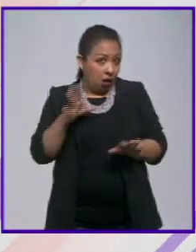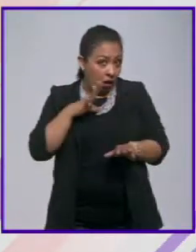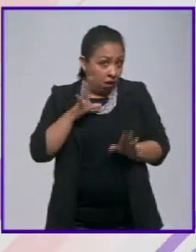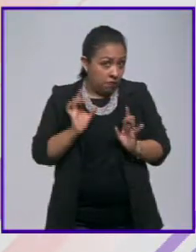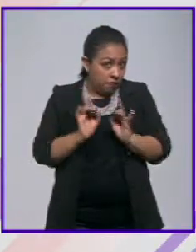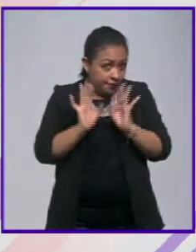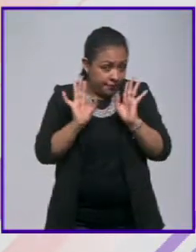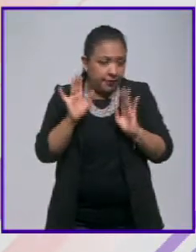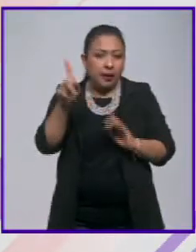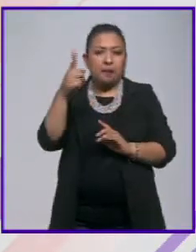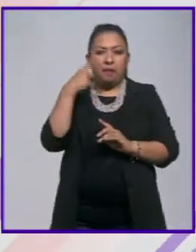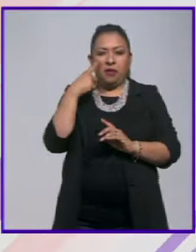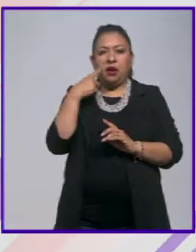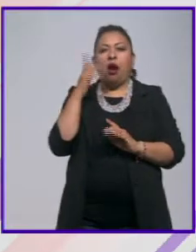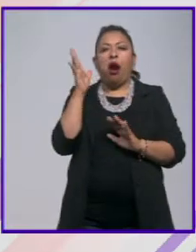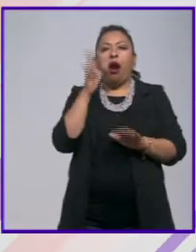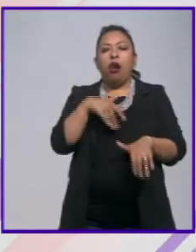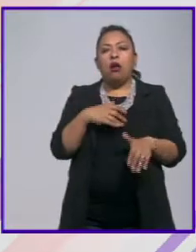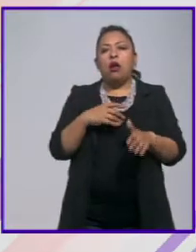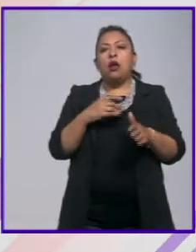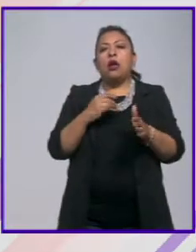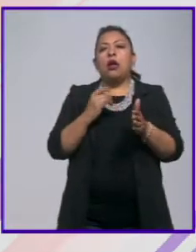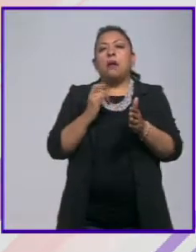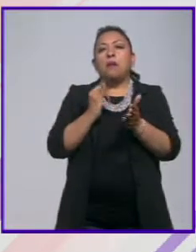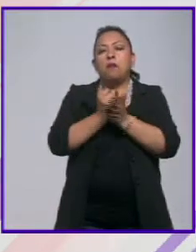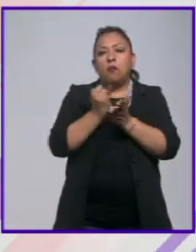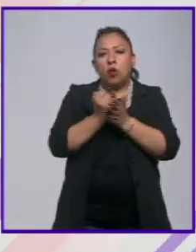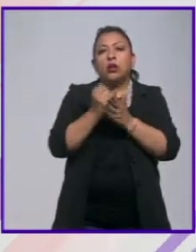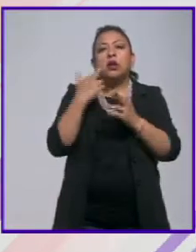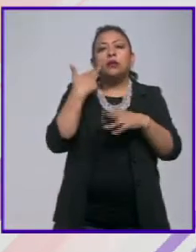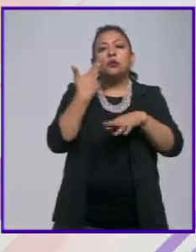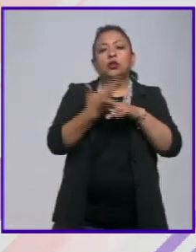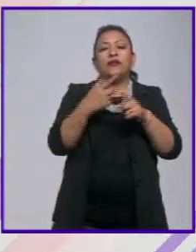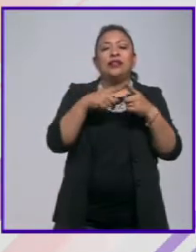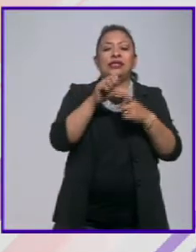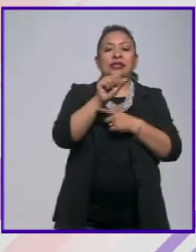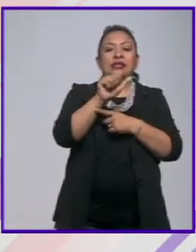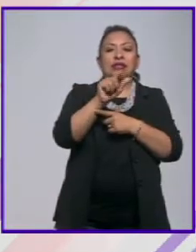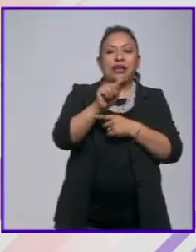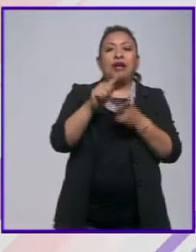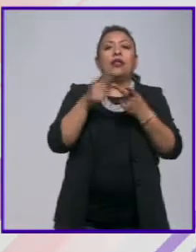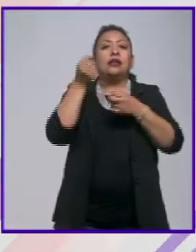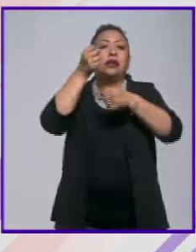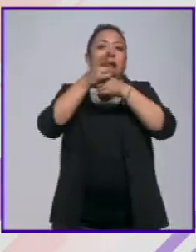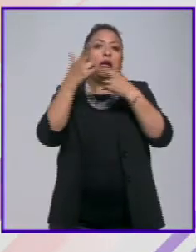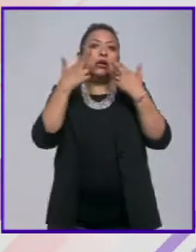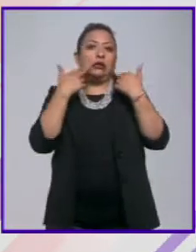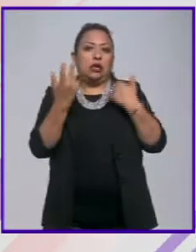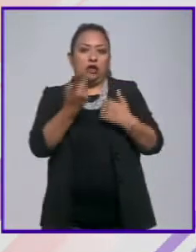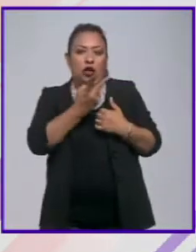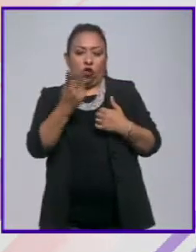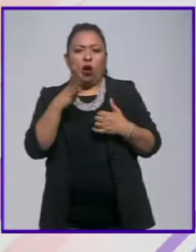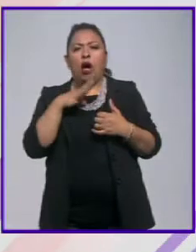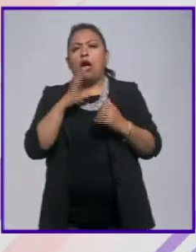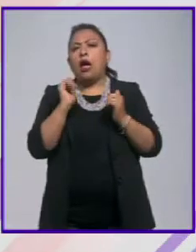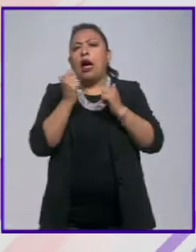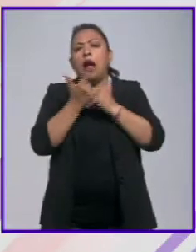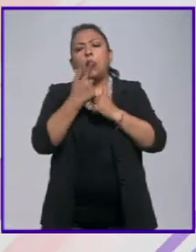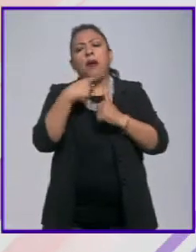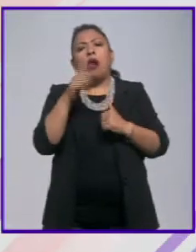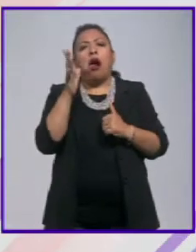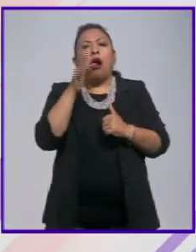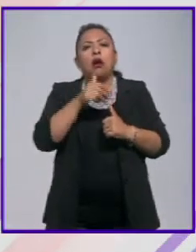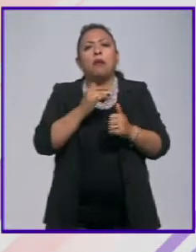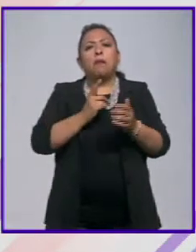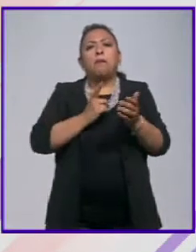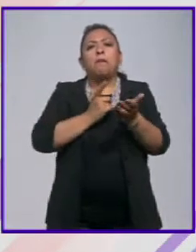mira la evasión fiscal es una responsabilidad del SAT y de la Secretaría de Hacienda ellos en cualquier mecanismo que haya para un evasión fiscal